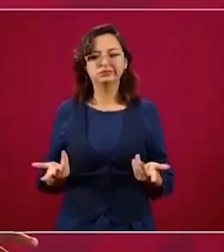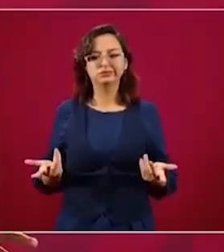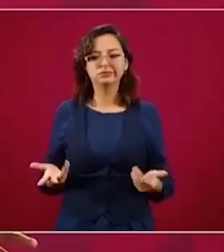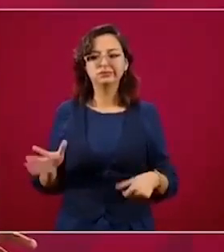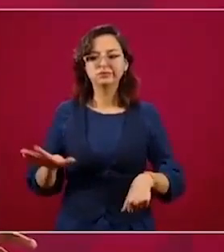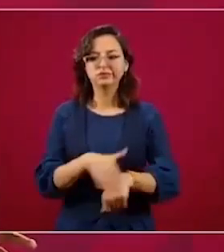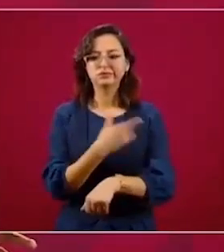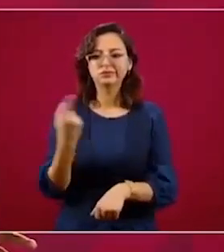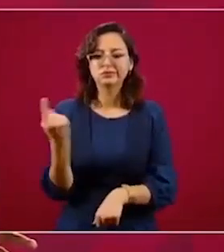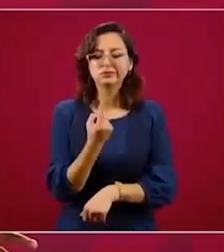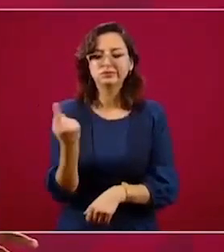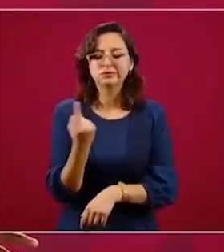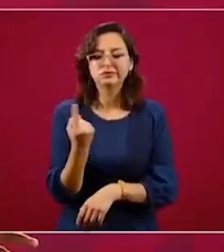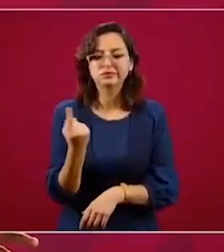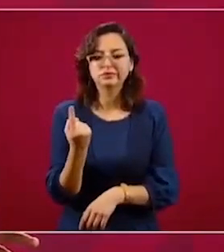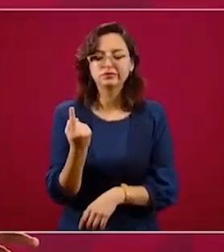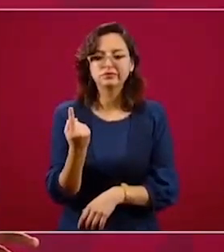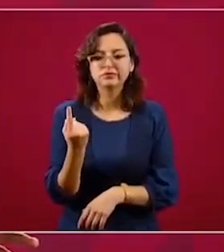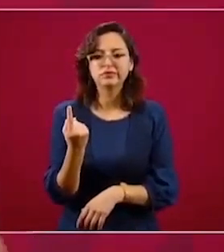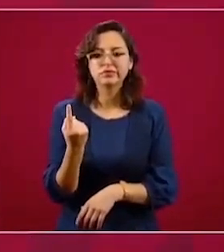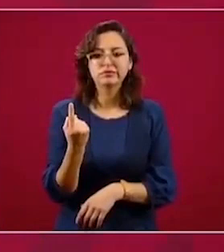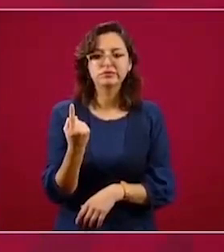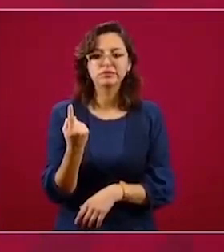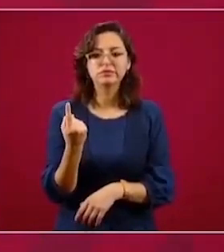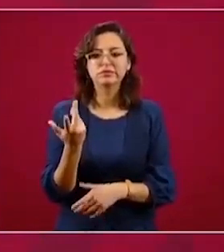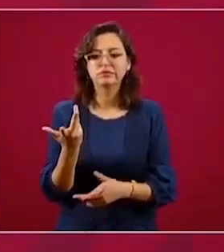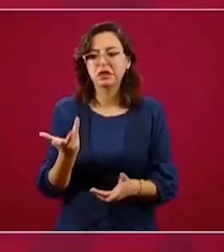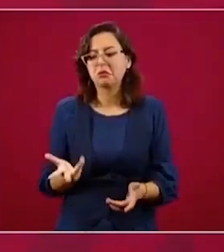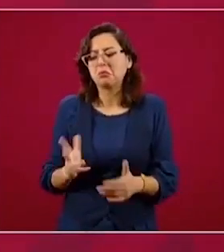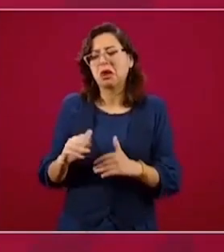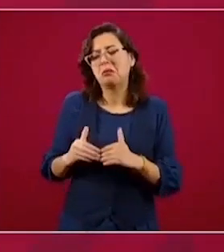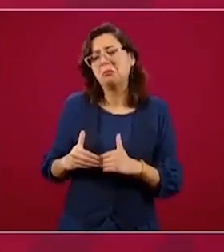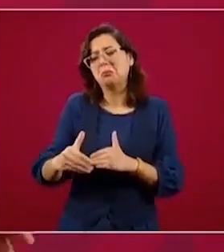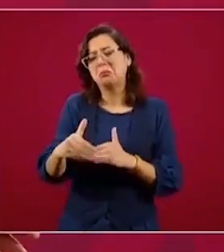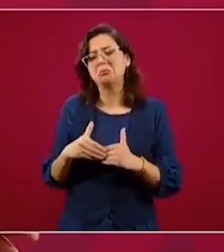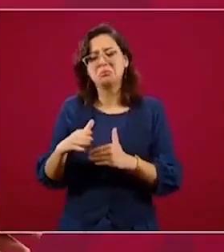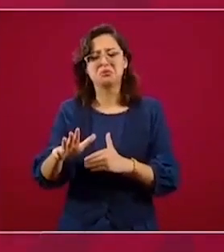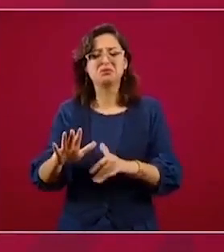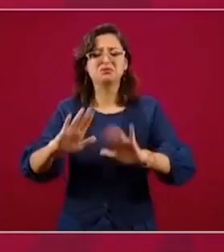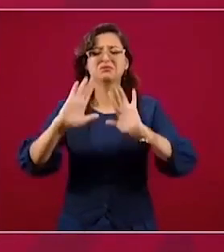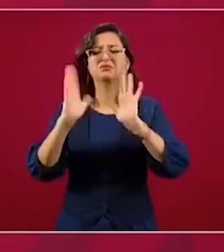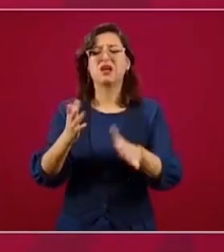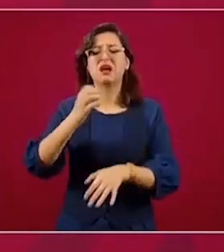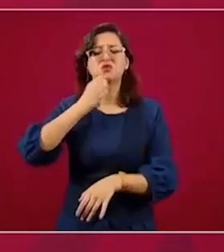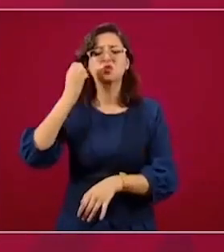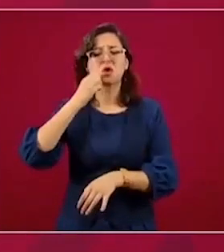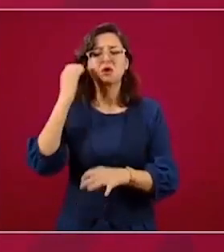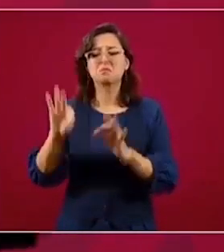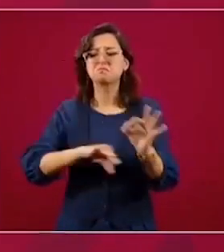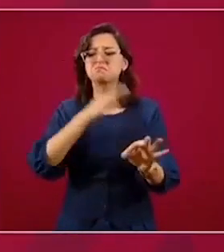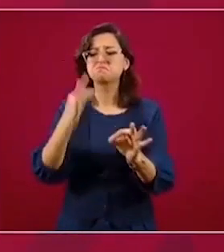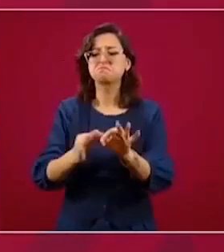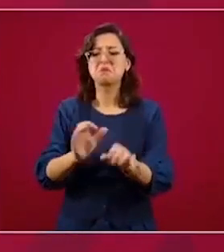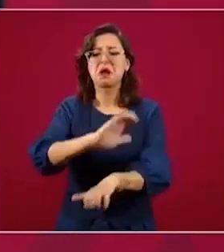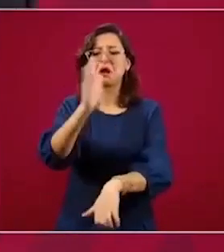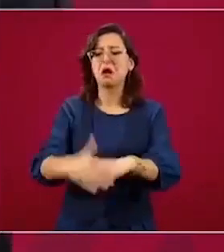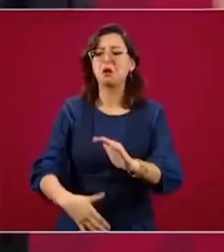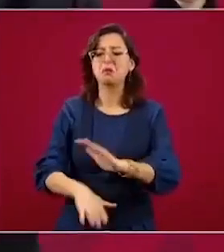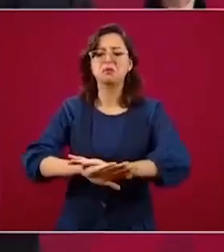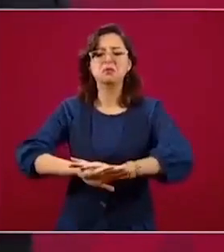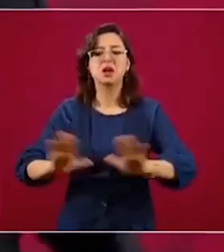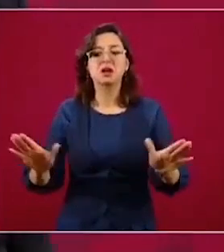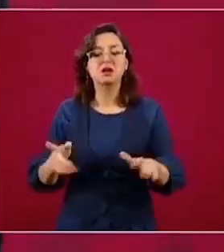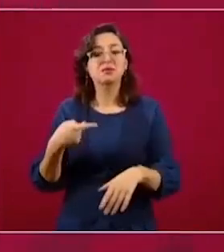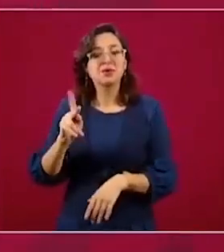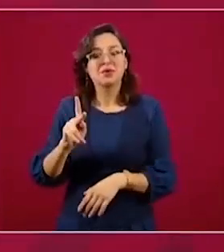el curso, el ciclo escolar, pero imagínense todo mayo